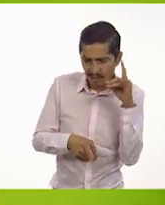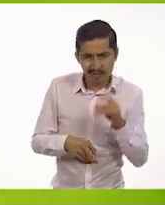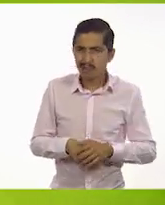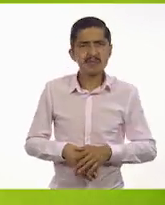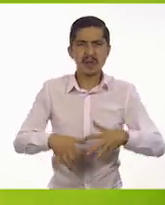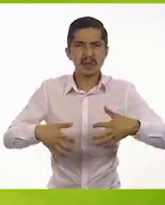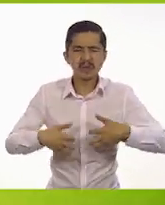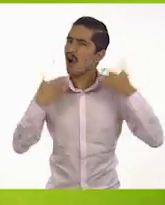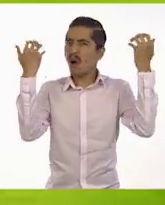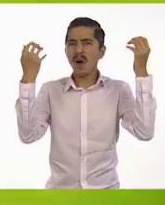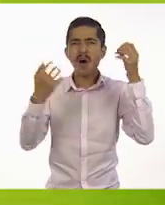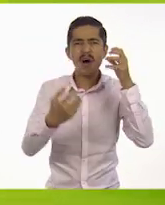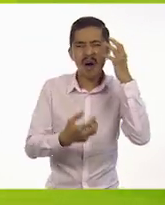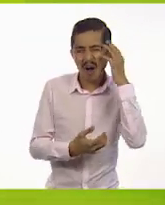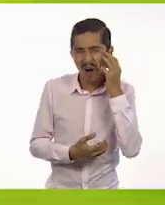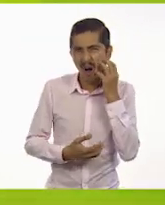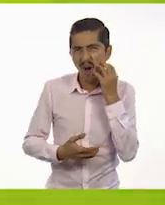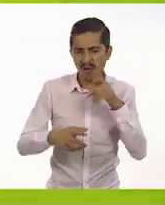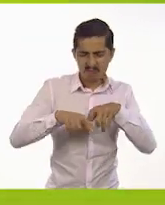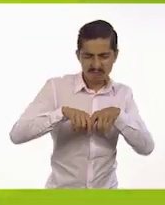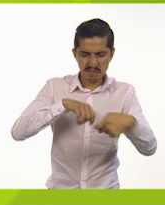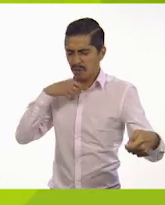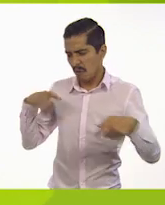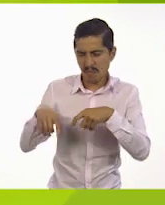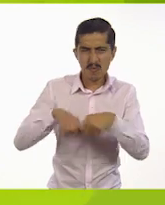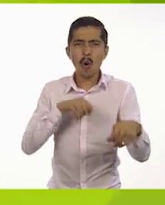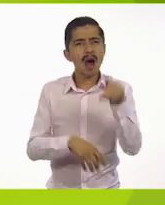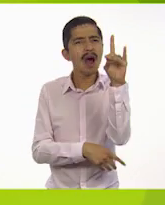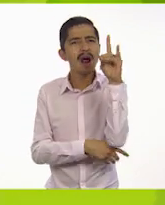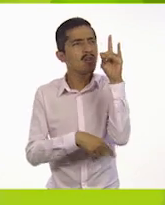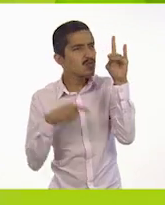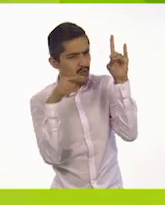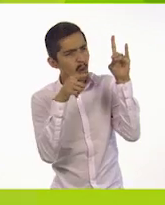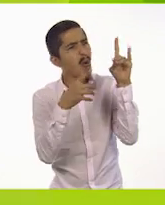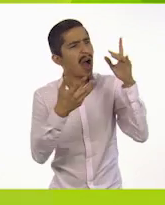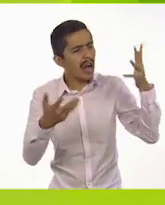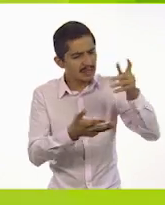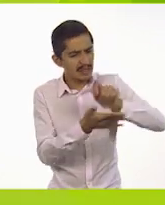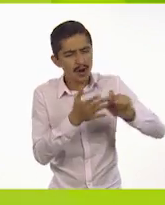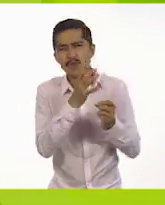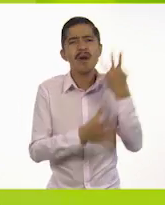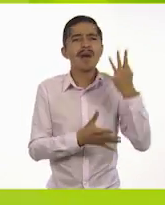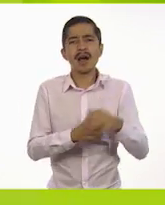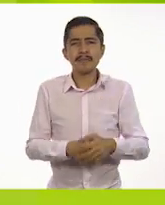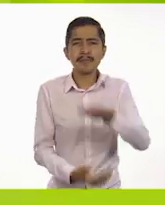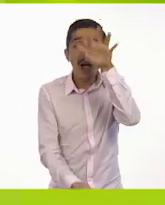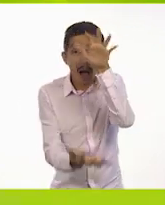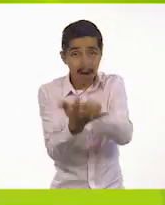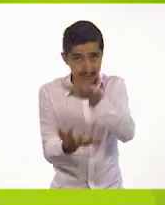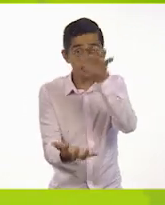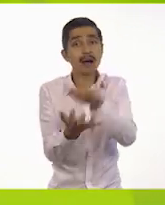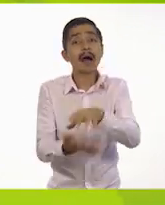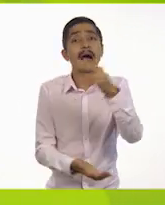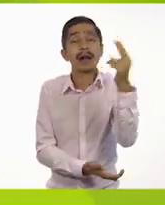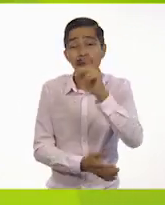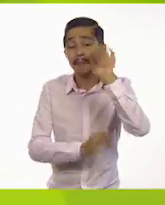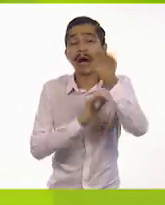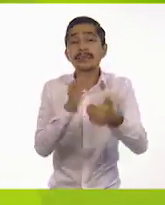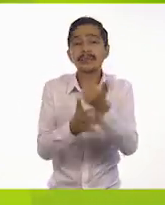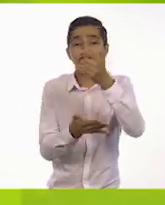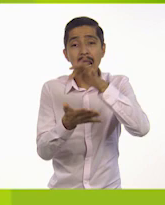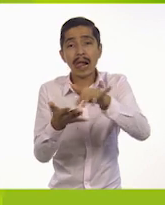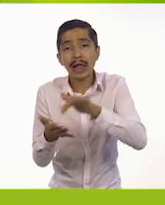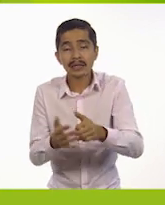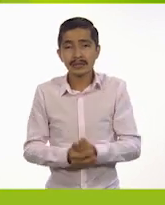Furiosísimo, el león rompió la carta. Eis que la jirafa escribiera una nueva. El cocodrilo debería leerla al día siguiente.